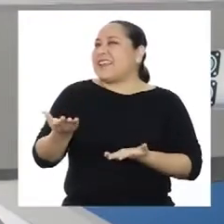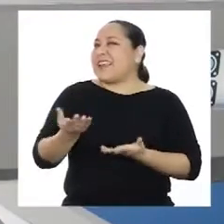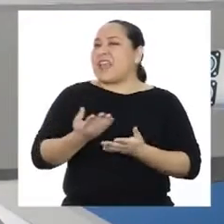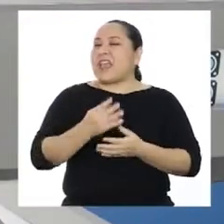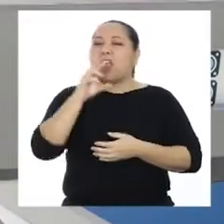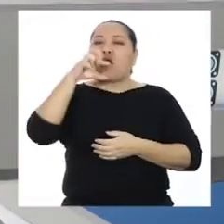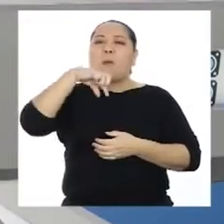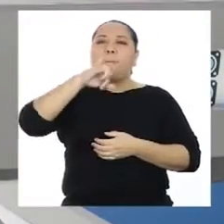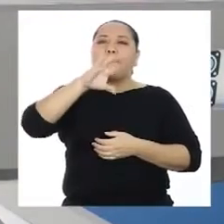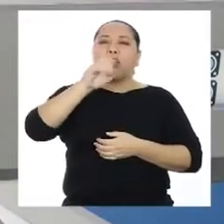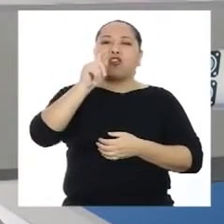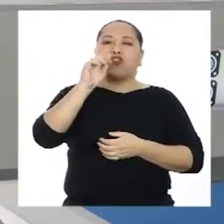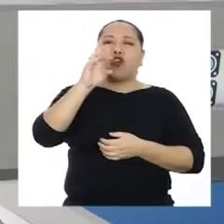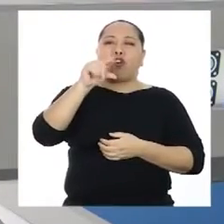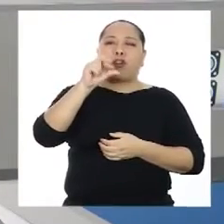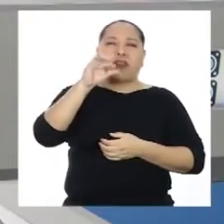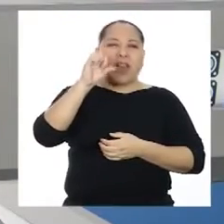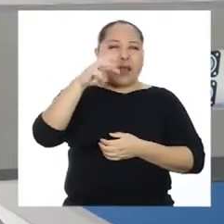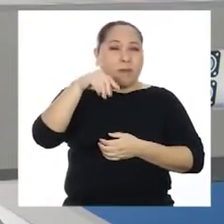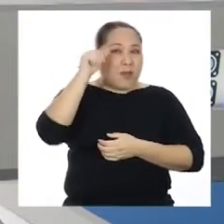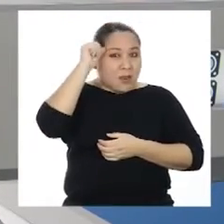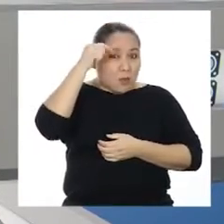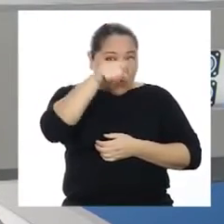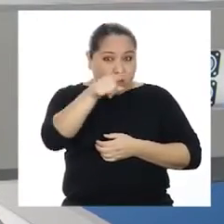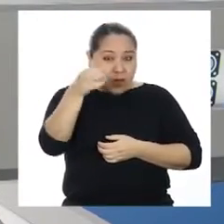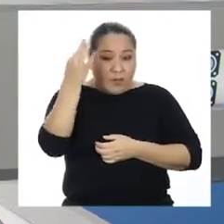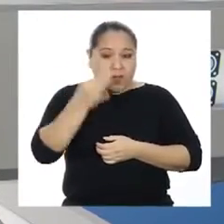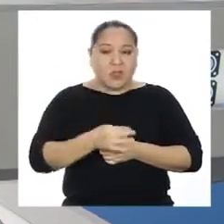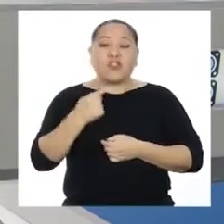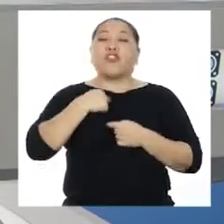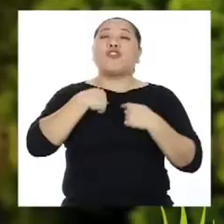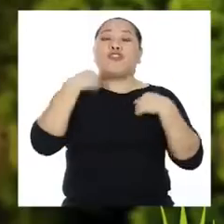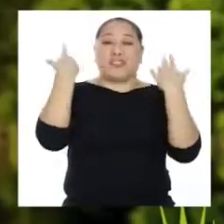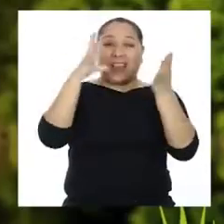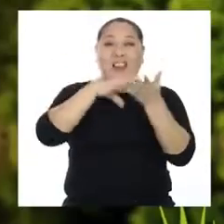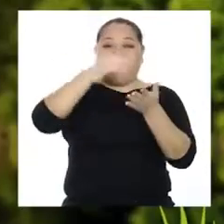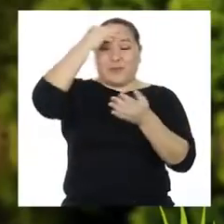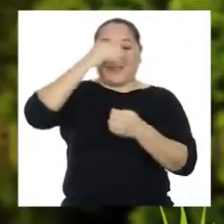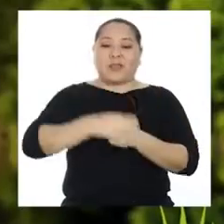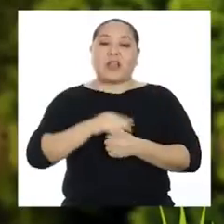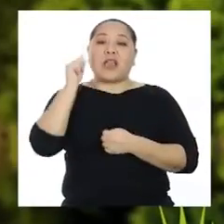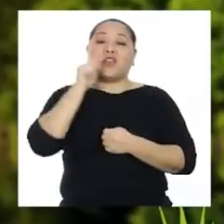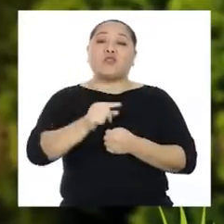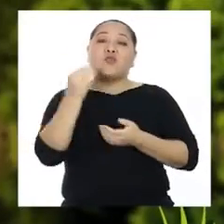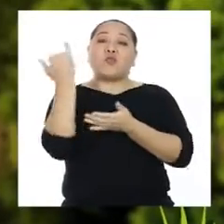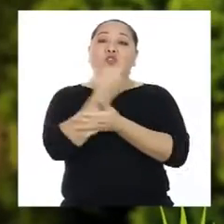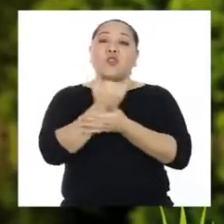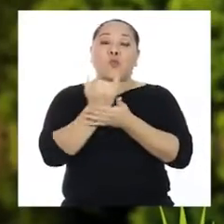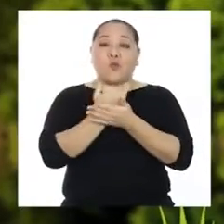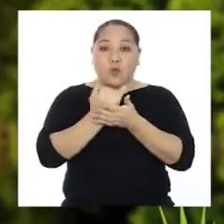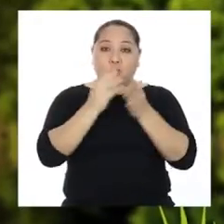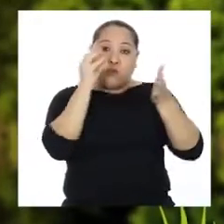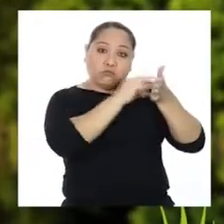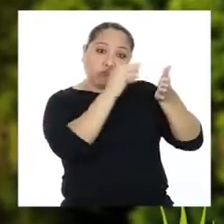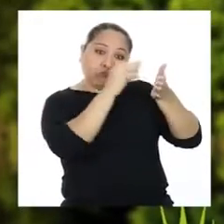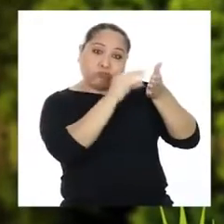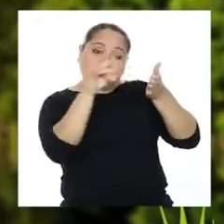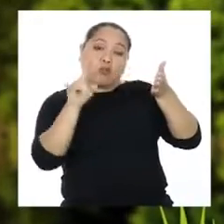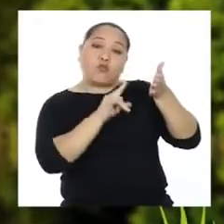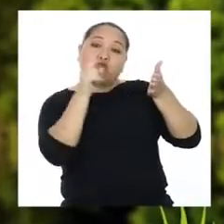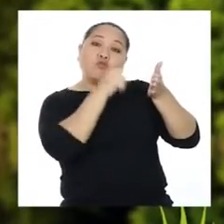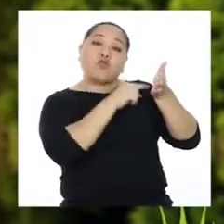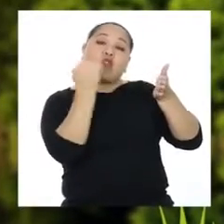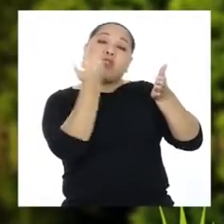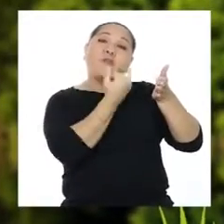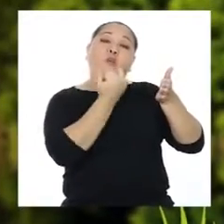¿Y qué era un pictograma? ¿Lo recuerdan, verdad? Yo ya lo aprendí. Es un gráfico en el